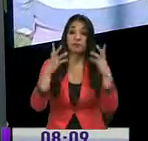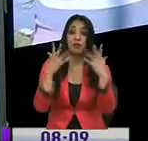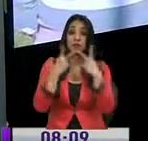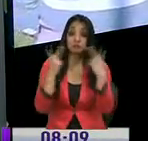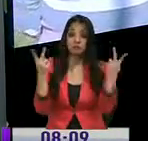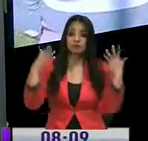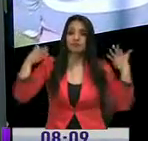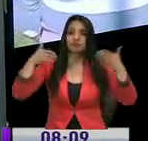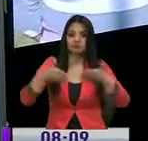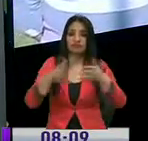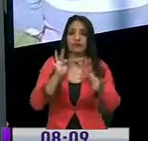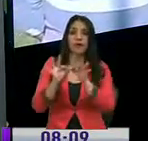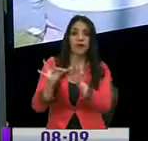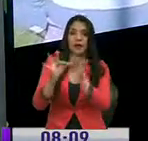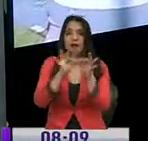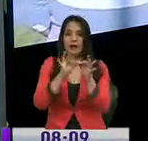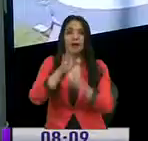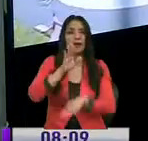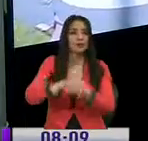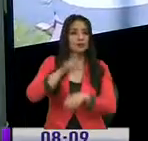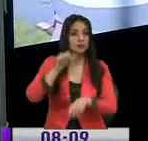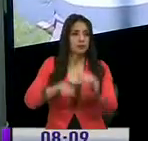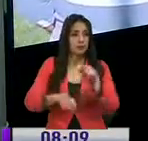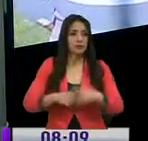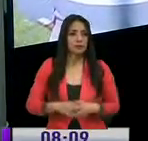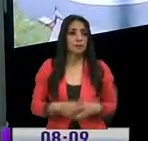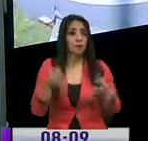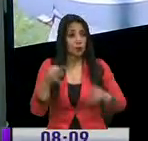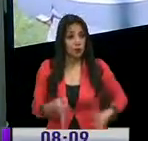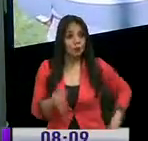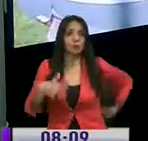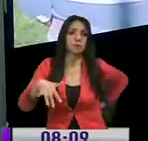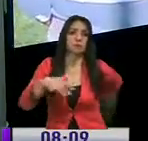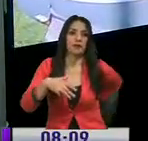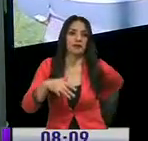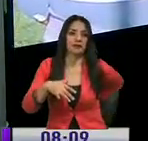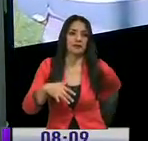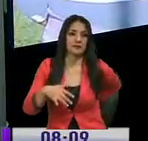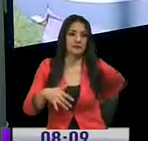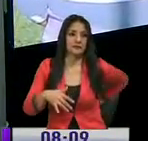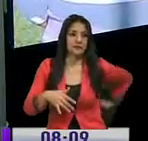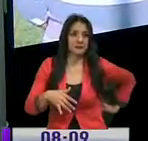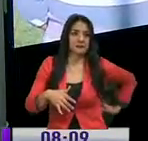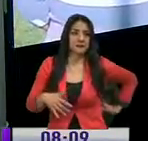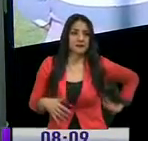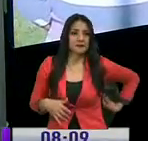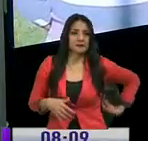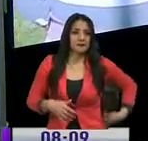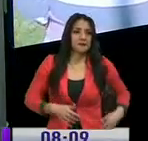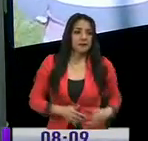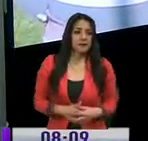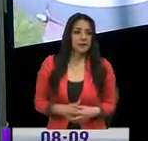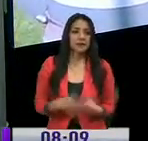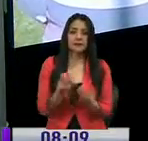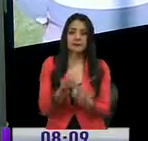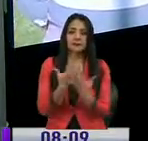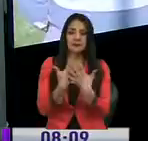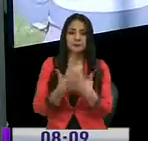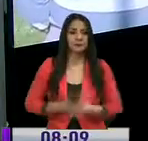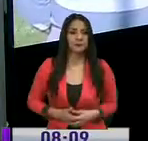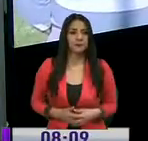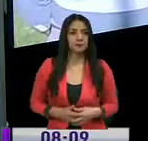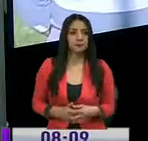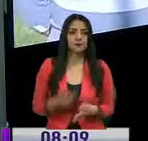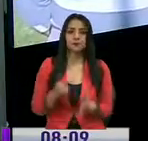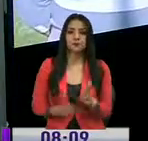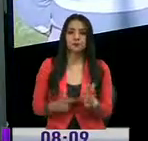arreglar justamente porque estaba en mal estado. Hablando de los parques, mire usted dónde ha estado. A ver, cuénteme, Sofi, ¿qué ha pasado en